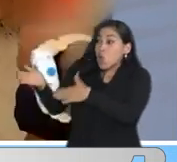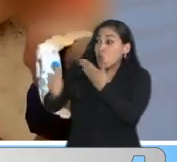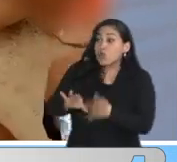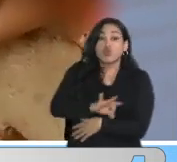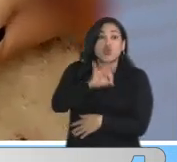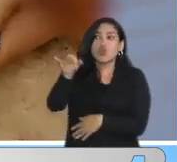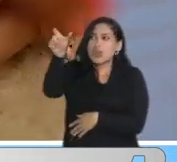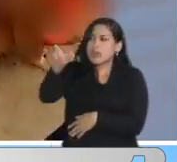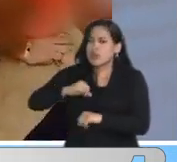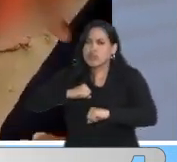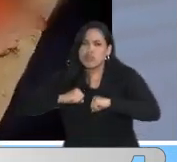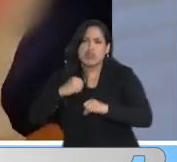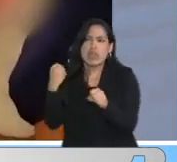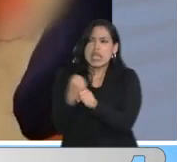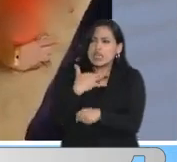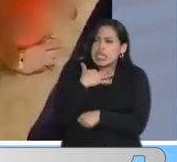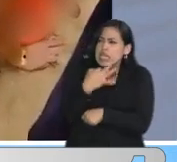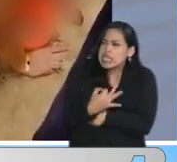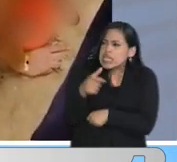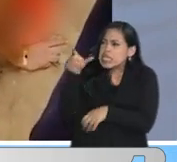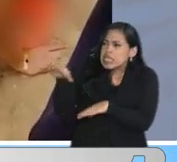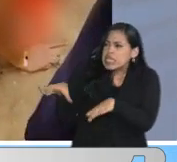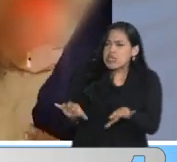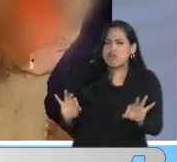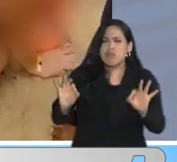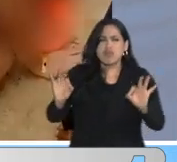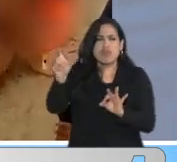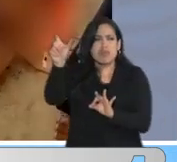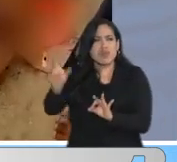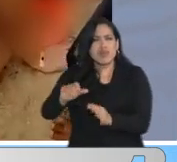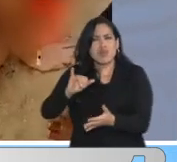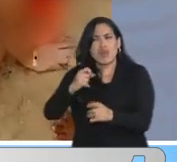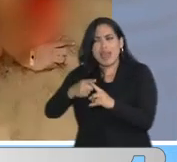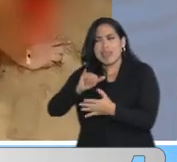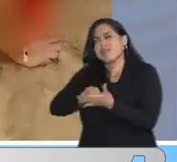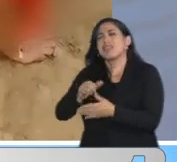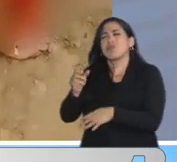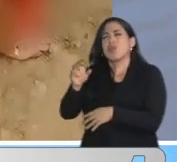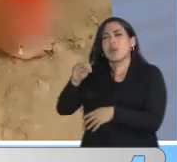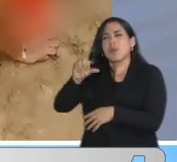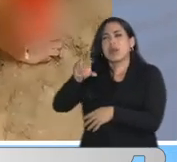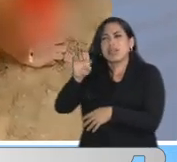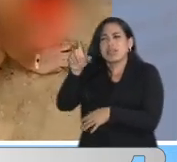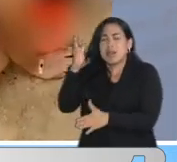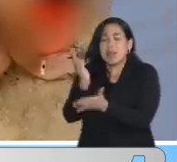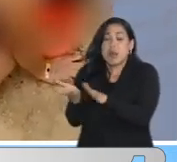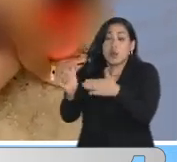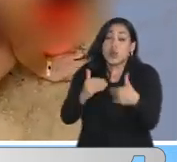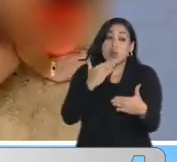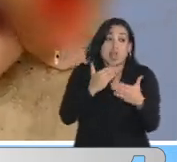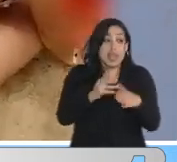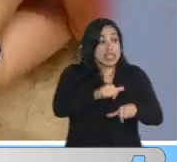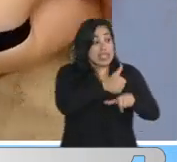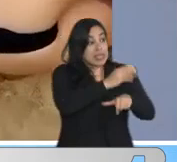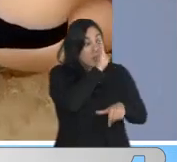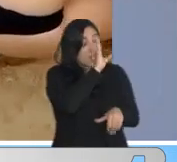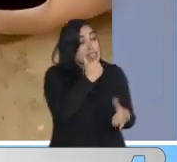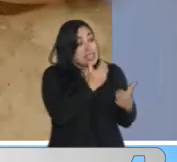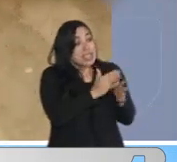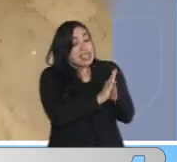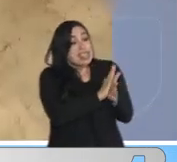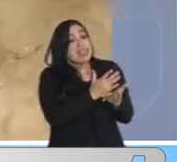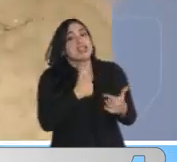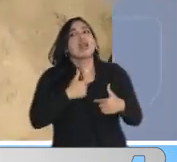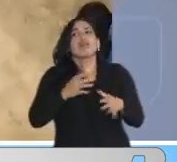tan trabajadora, querida, honesta sobre todas las cosas, como es el doctor Marcelo Pecci. Desde ya, muchas gracias mi general y vamos a seguir